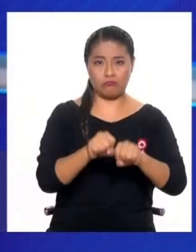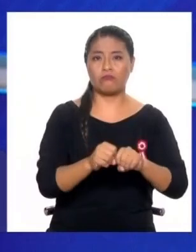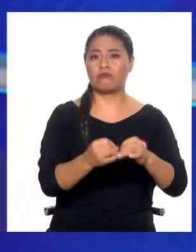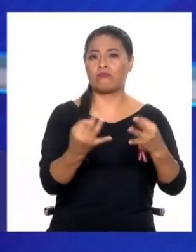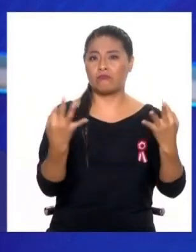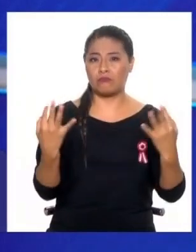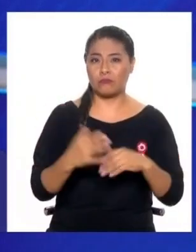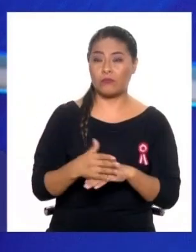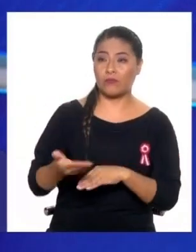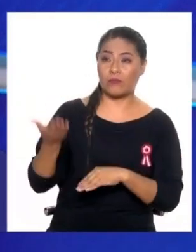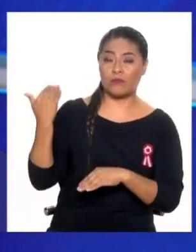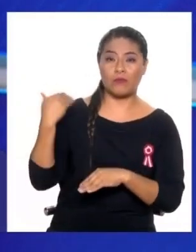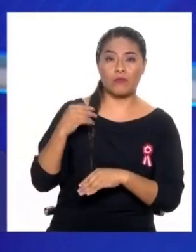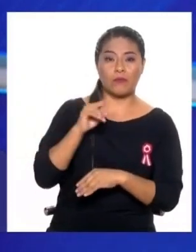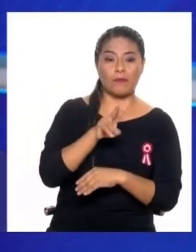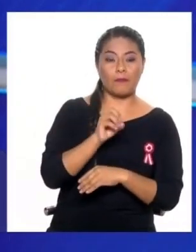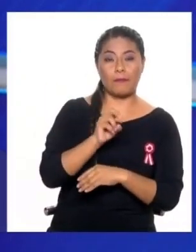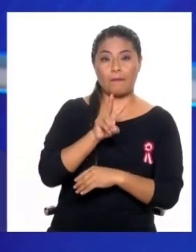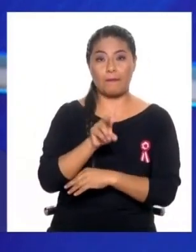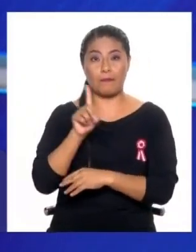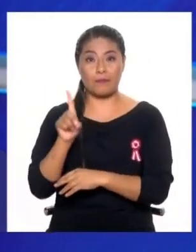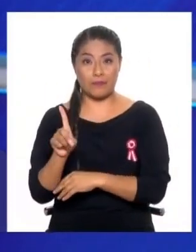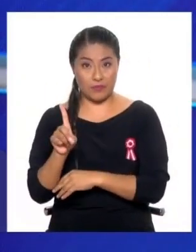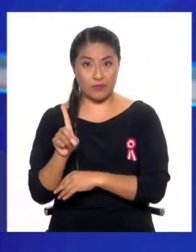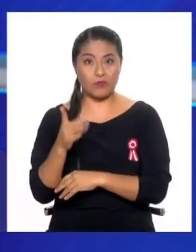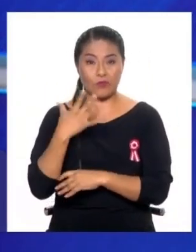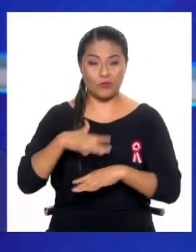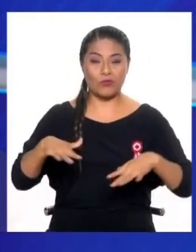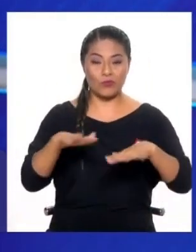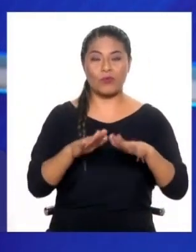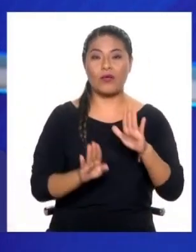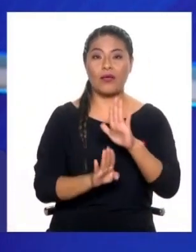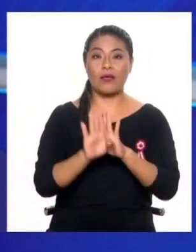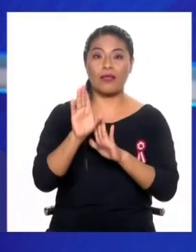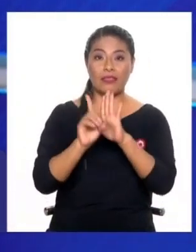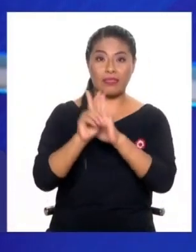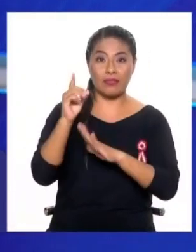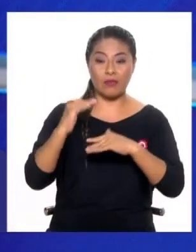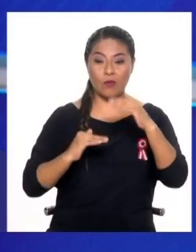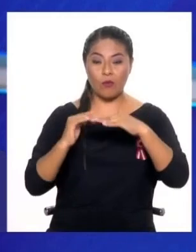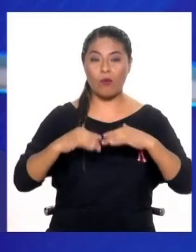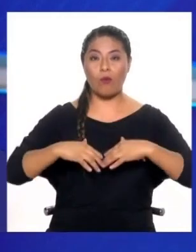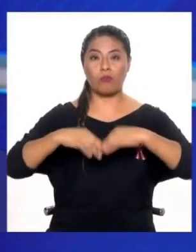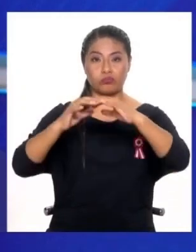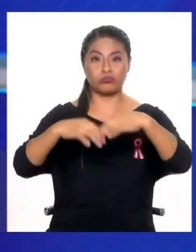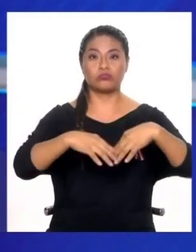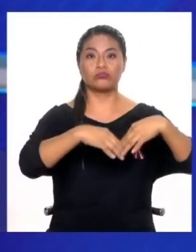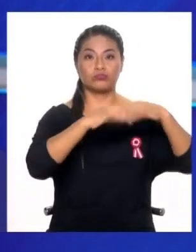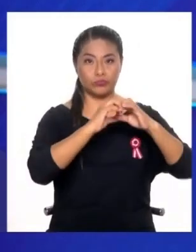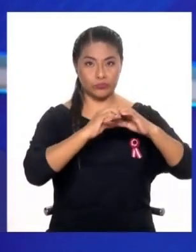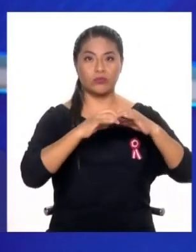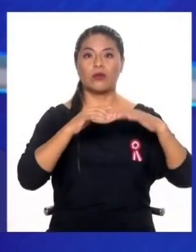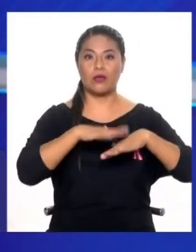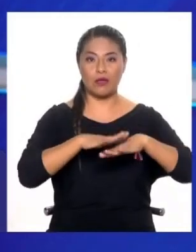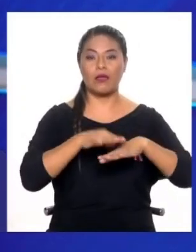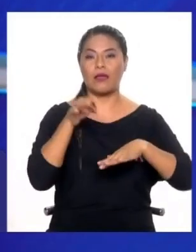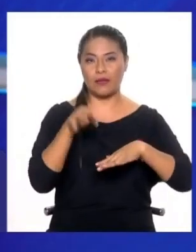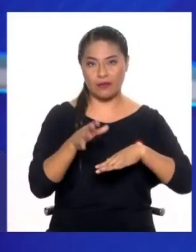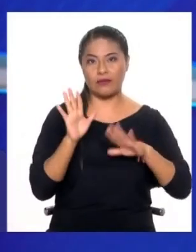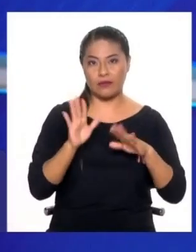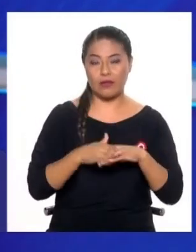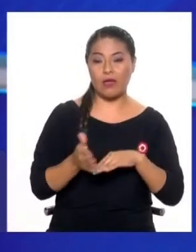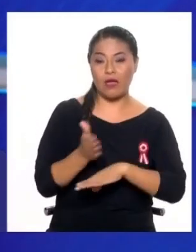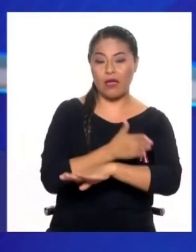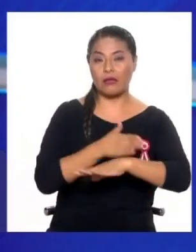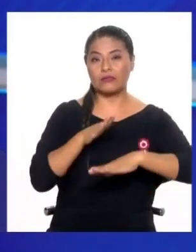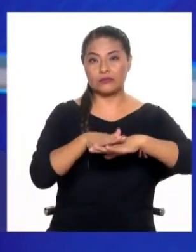hace no mucho, en el 2021 se aprobó la Ley de Desarrollo Urbano Sostenible, que es una ley muy importante y que ha sido muy poco promocionada. Tan poco